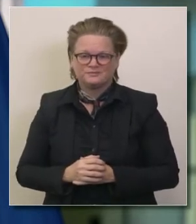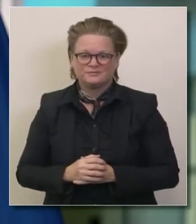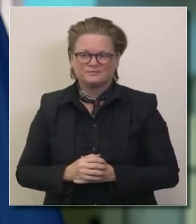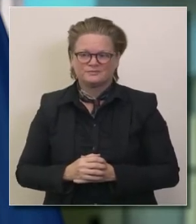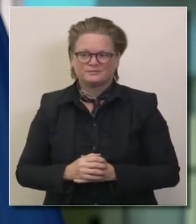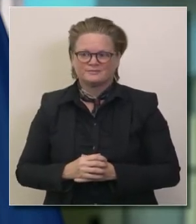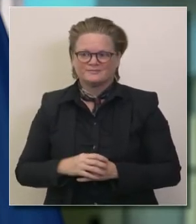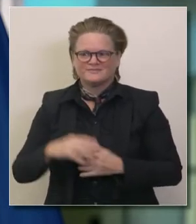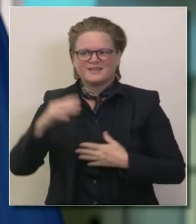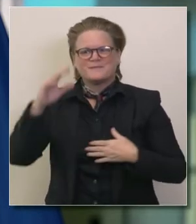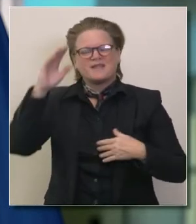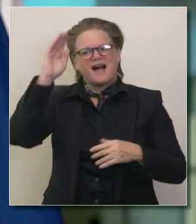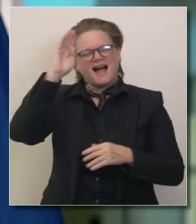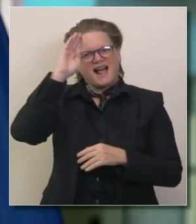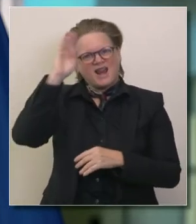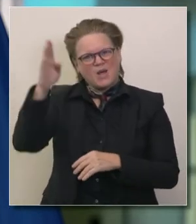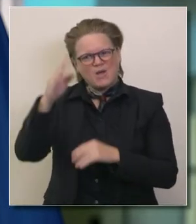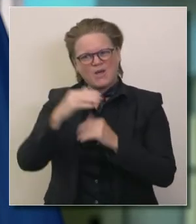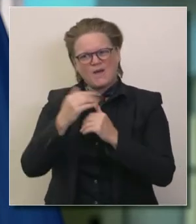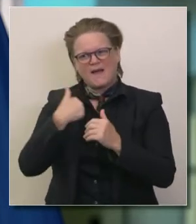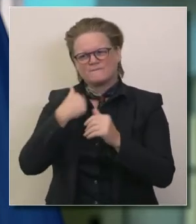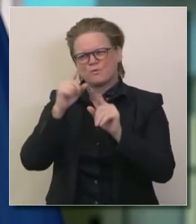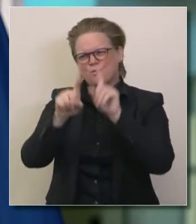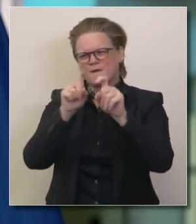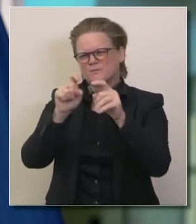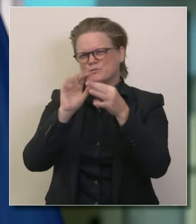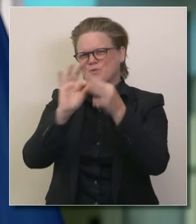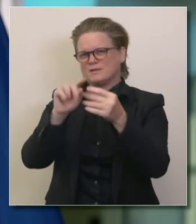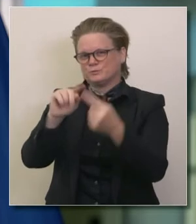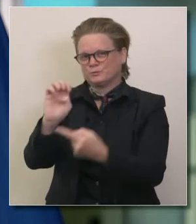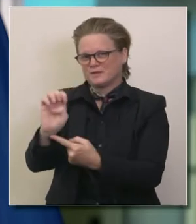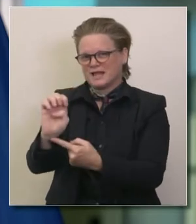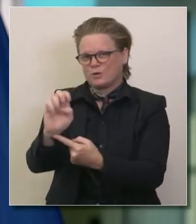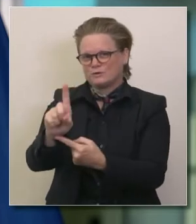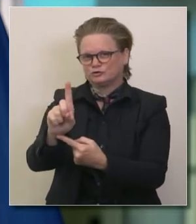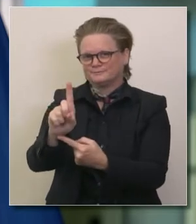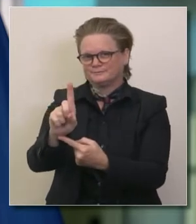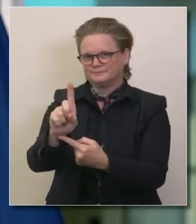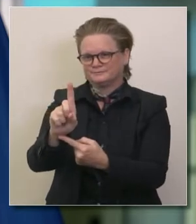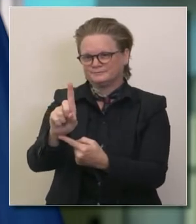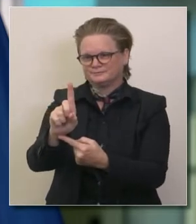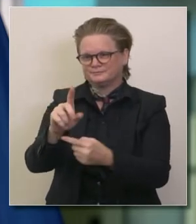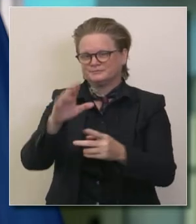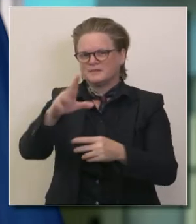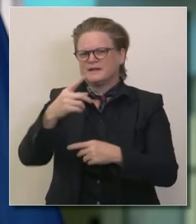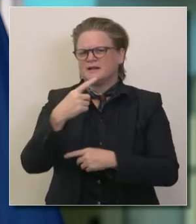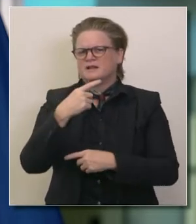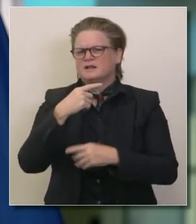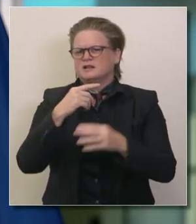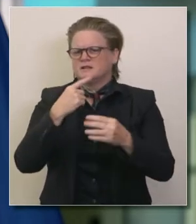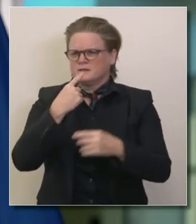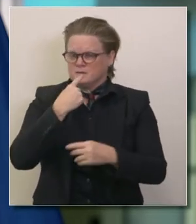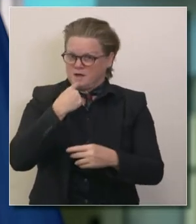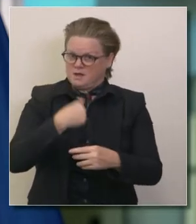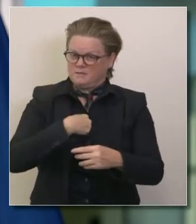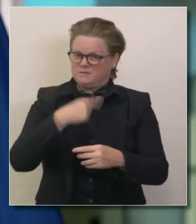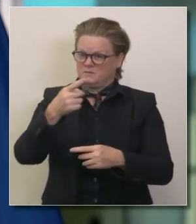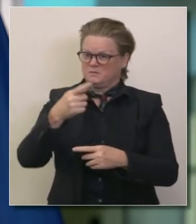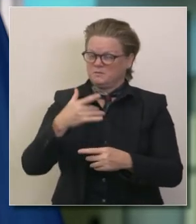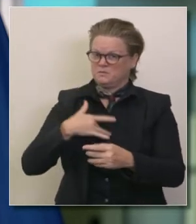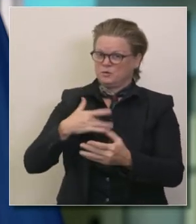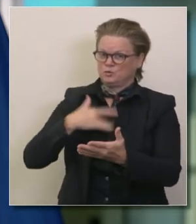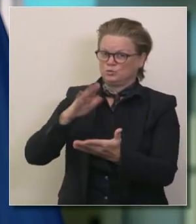que tal gobernador tengo un par de preguntas que tienen que ver con la educación primera puede usted explicarnos